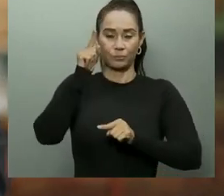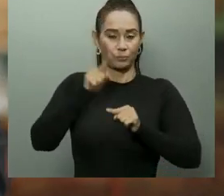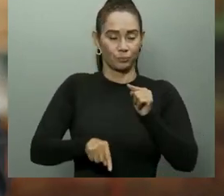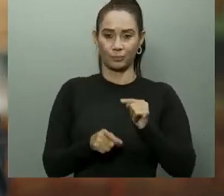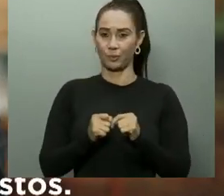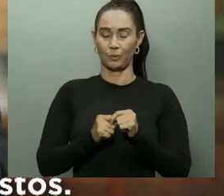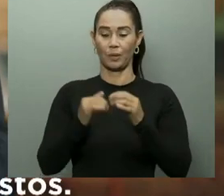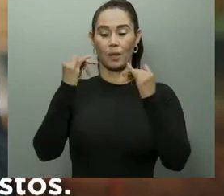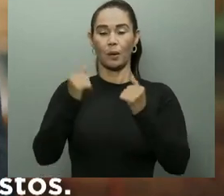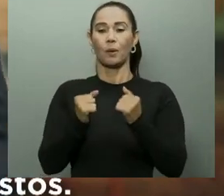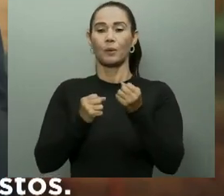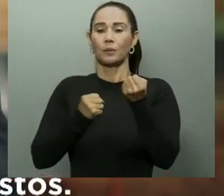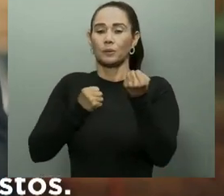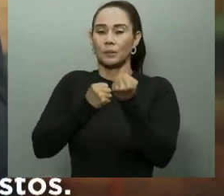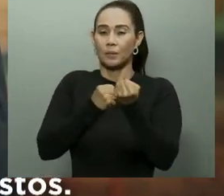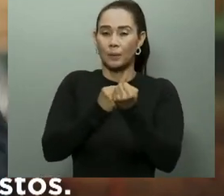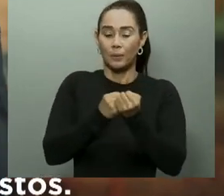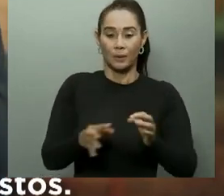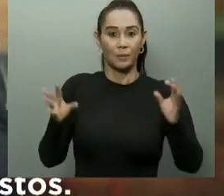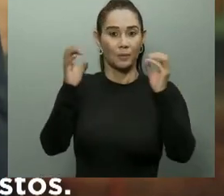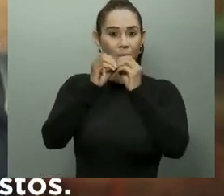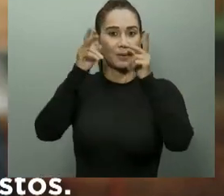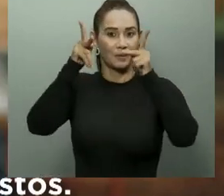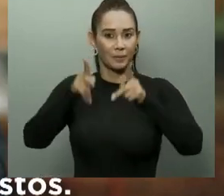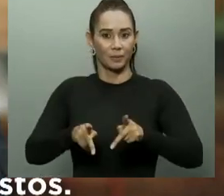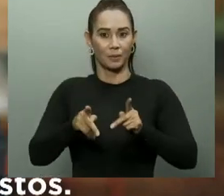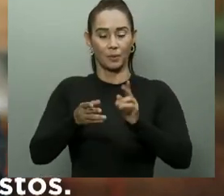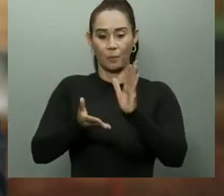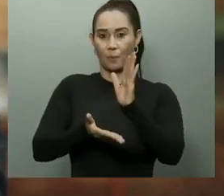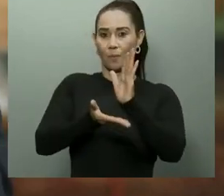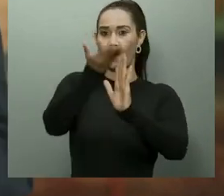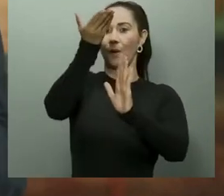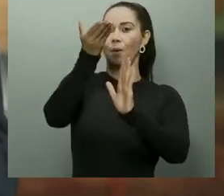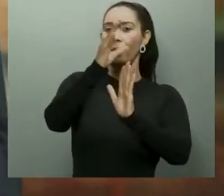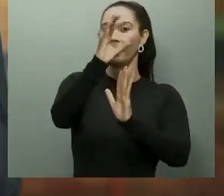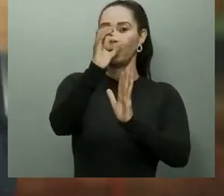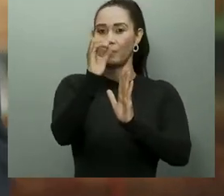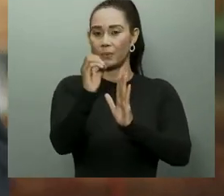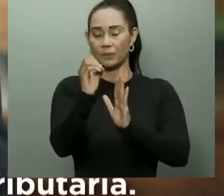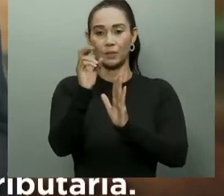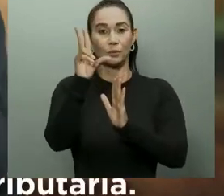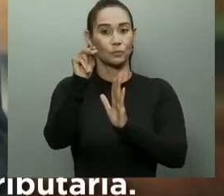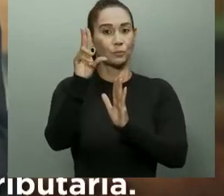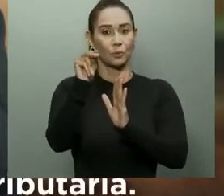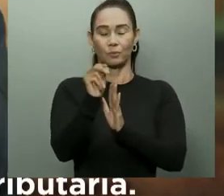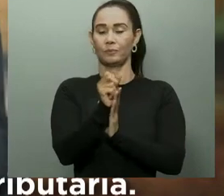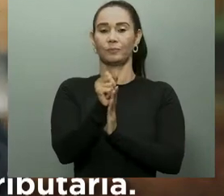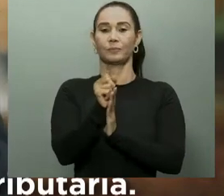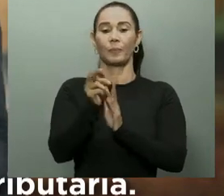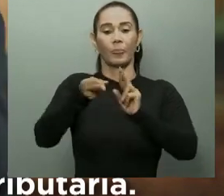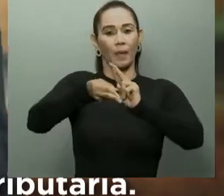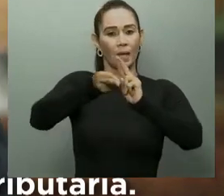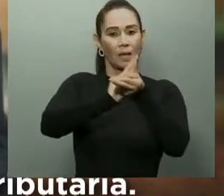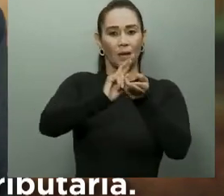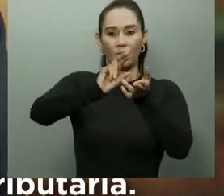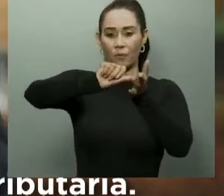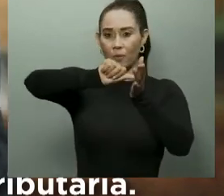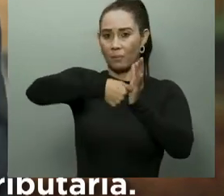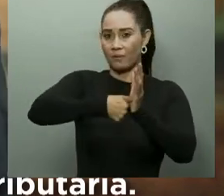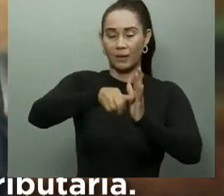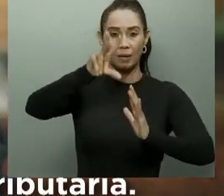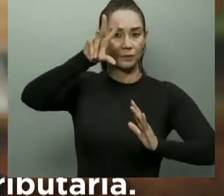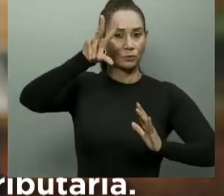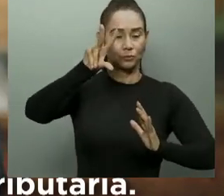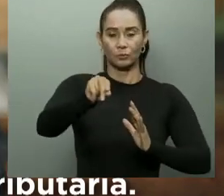gente. Por eso no vamos a aumentar impuestos. Y hoy quiero anunciarles que no someteremos ninguna